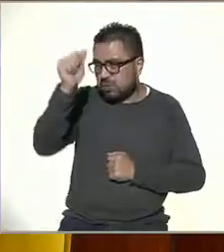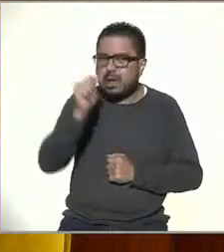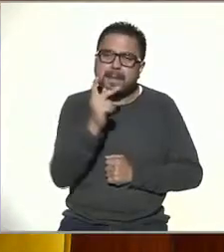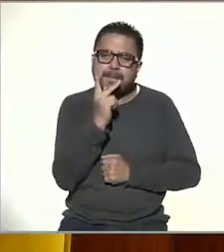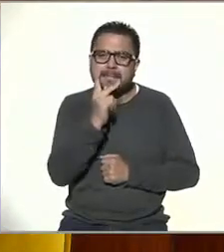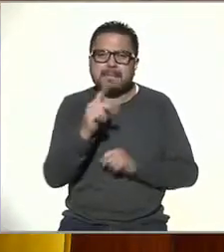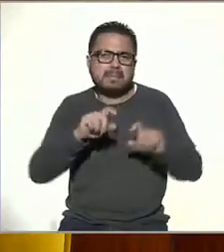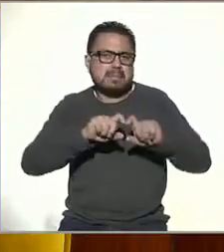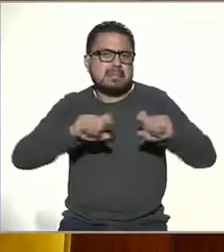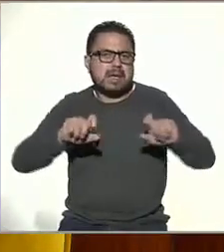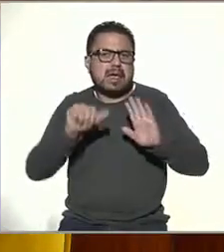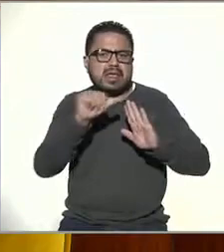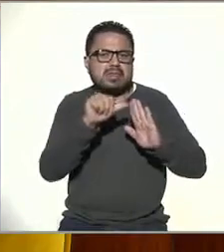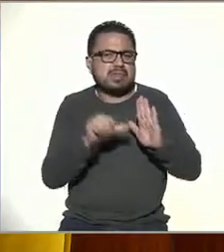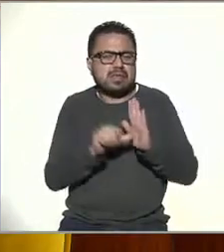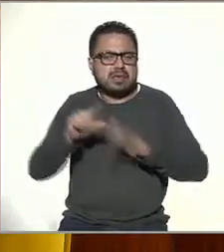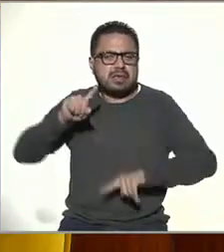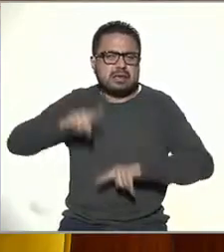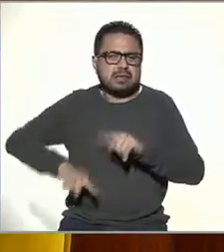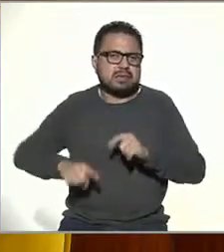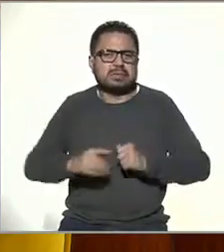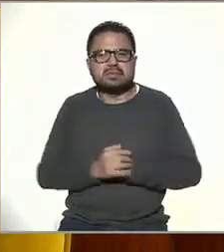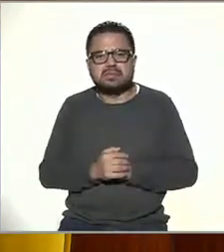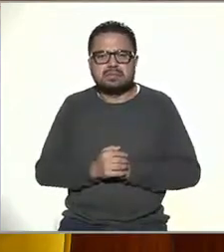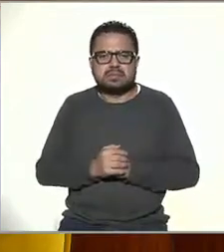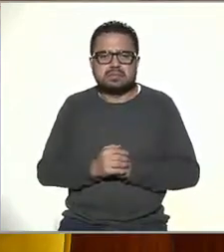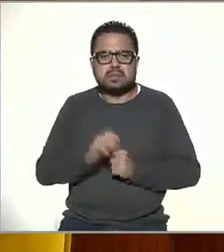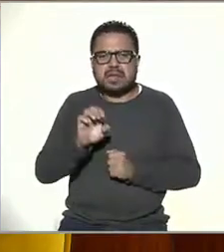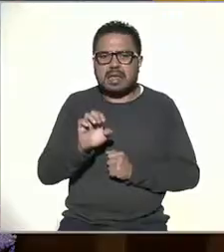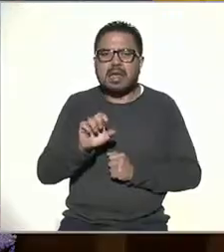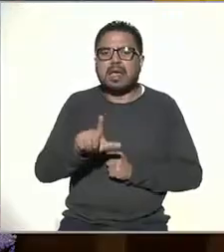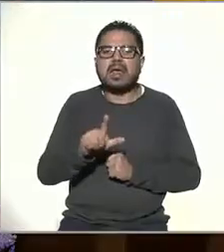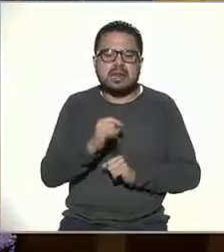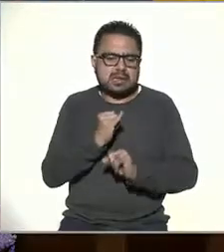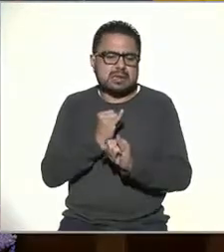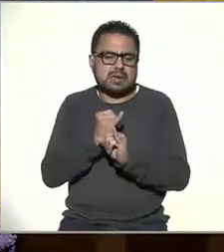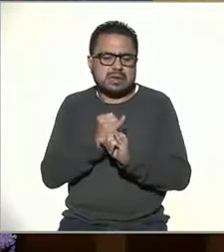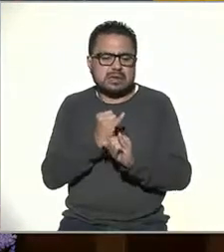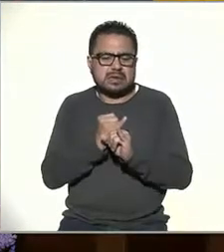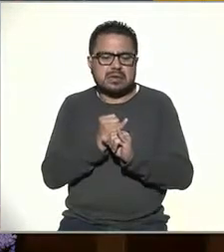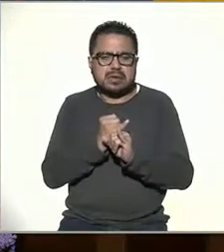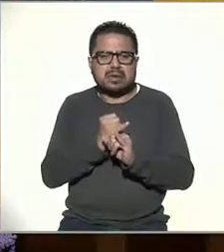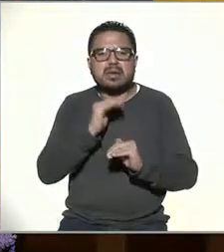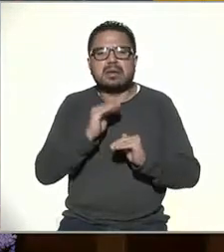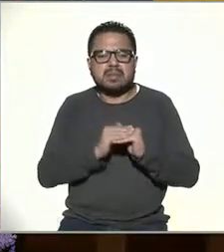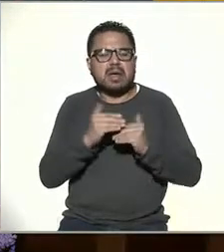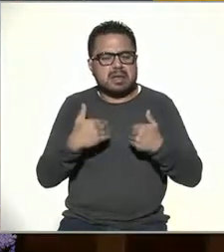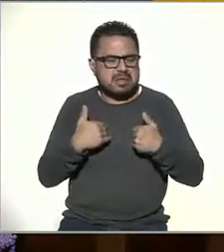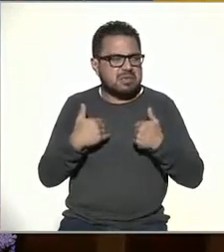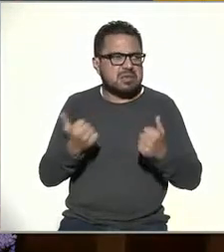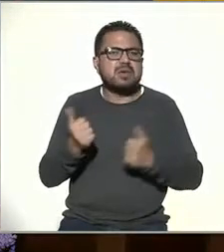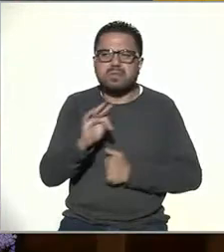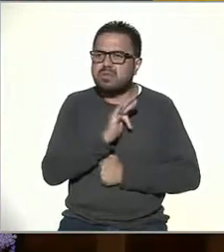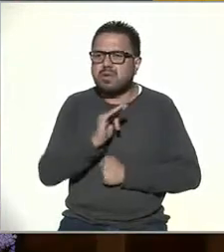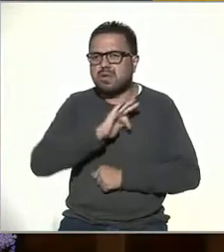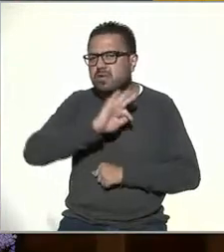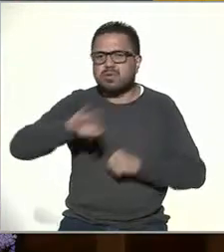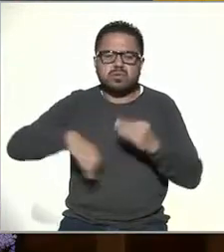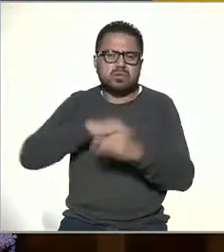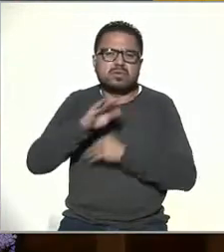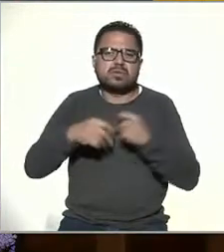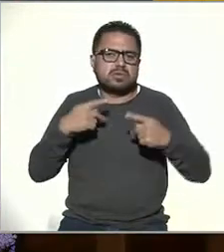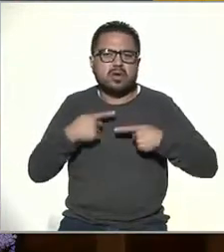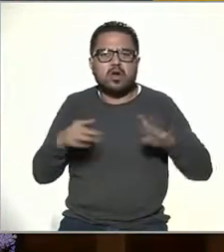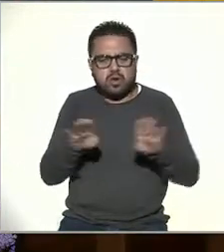palabra sin artículo, digamos, Internet, sin Pero que el Internet está muy entendido por todos. ¿Cómo